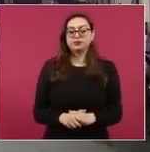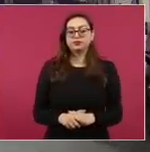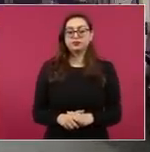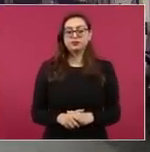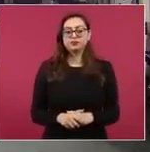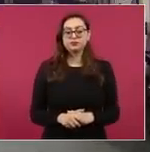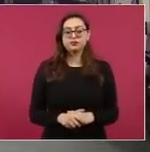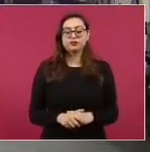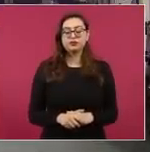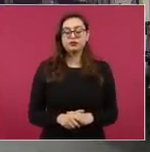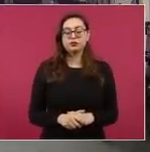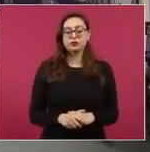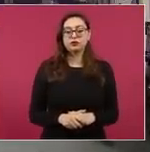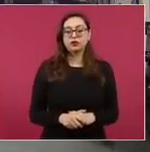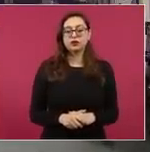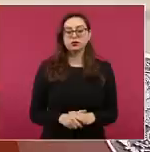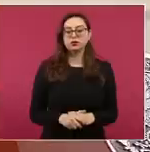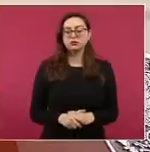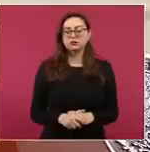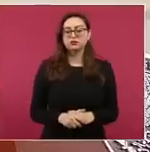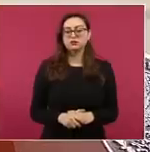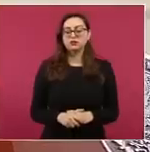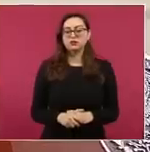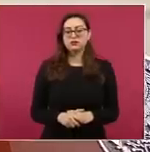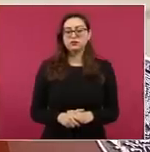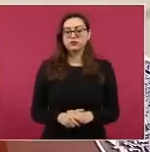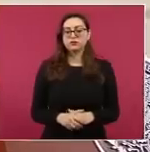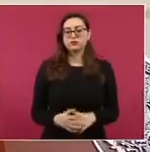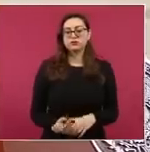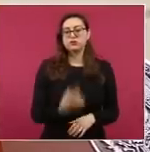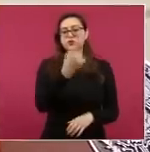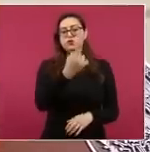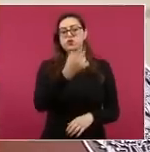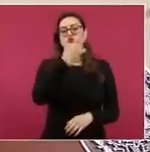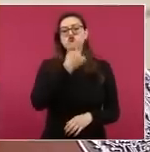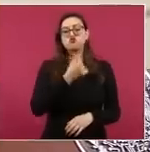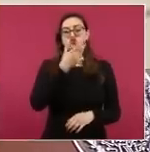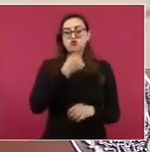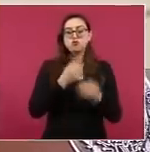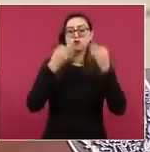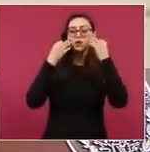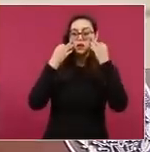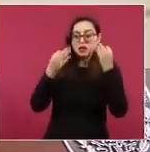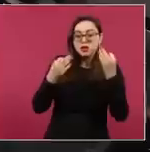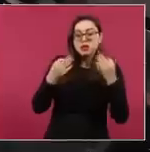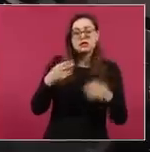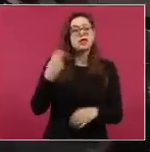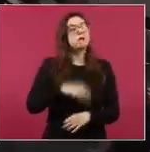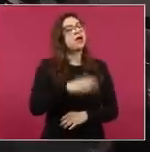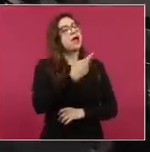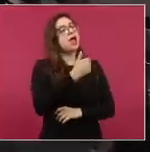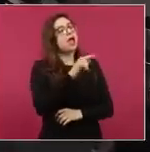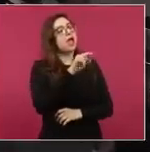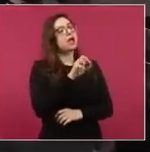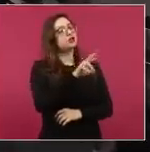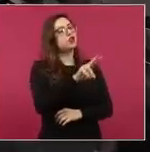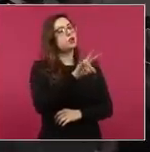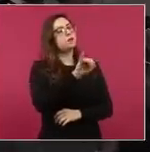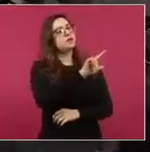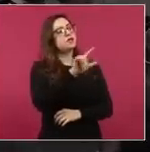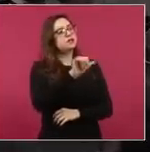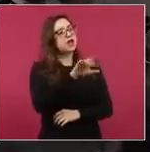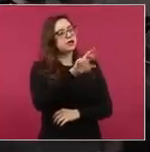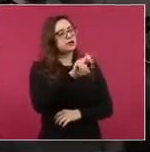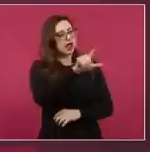la versión de un testigo, Héctor Villarreal Hernández, que habla